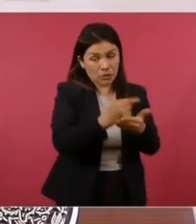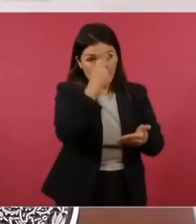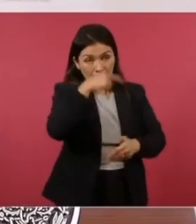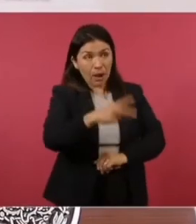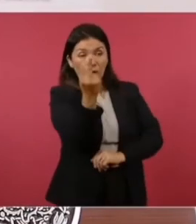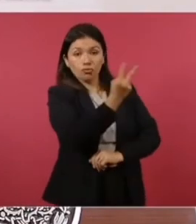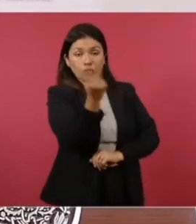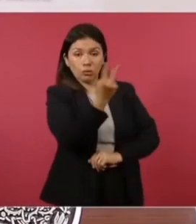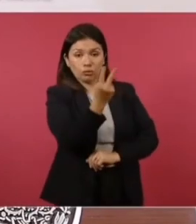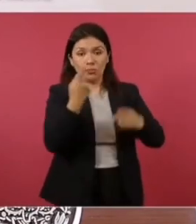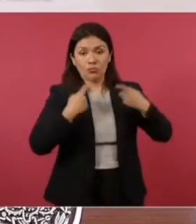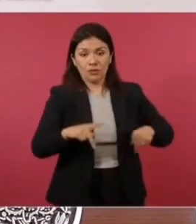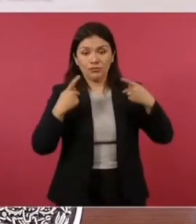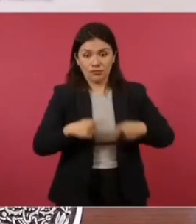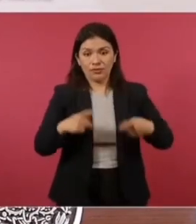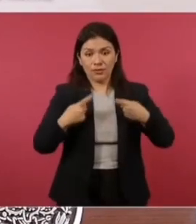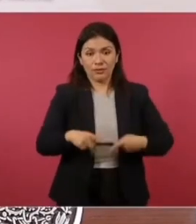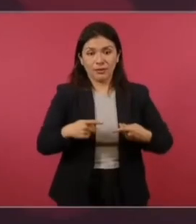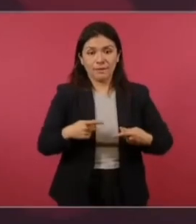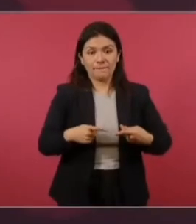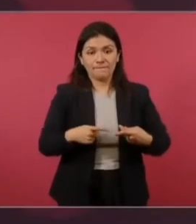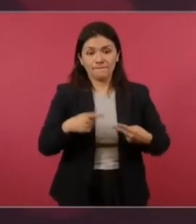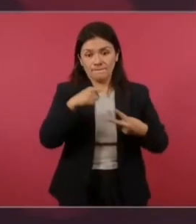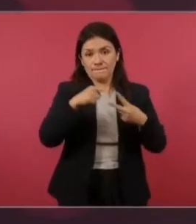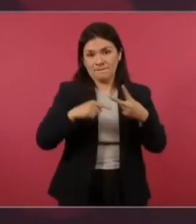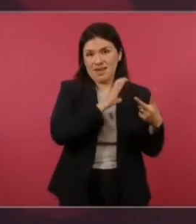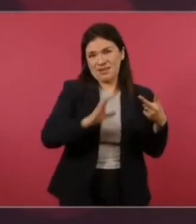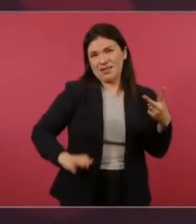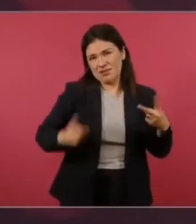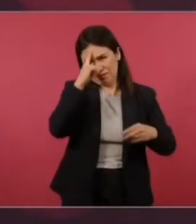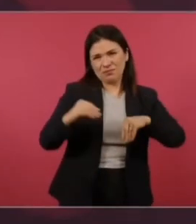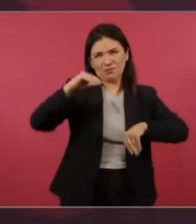candidatos.